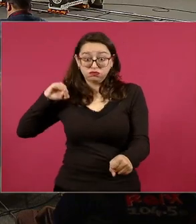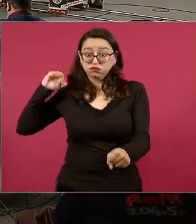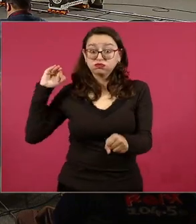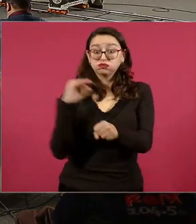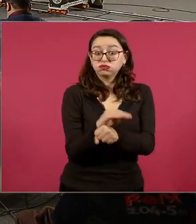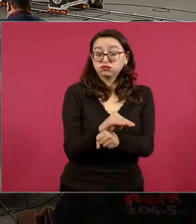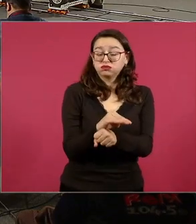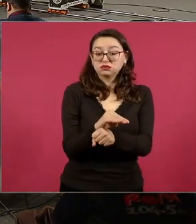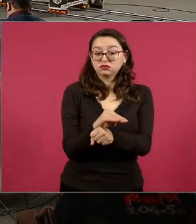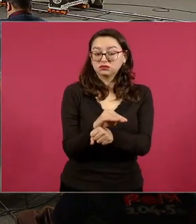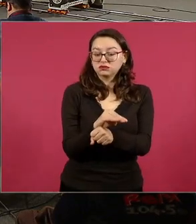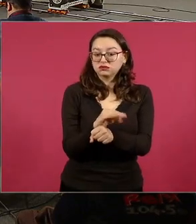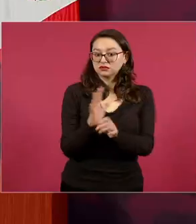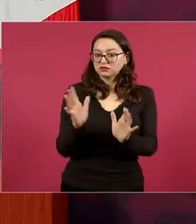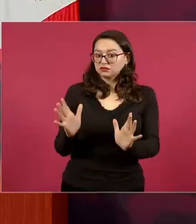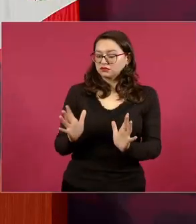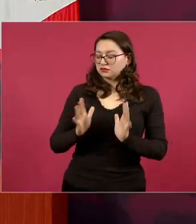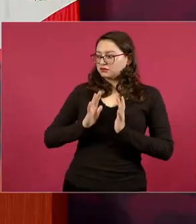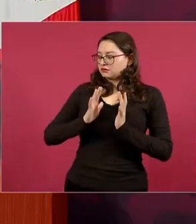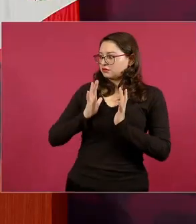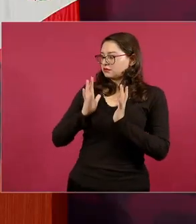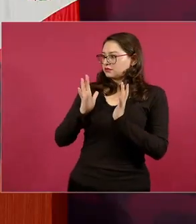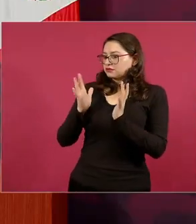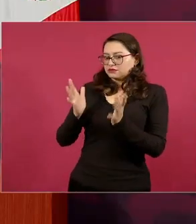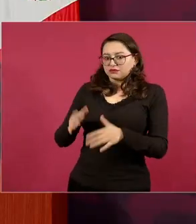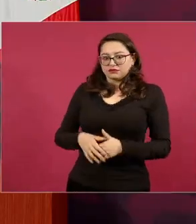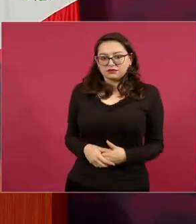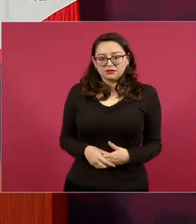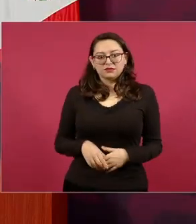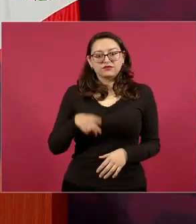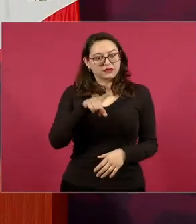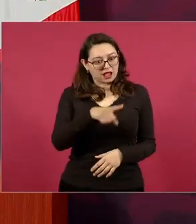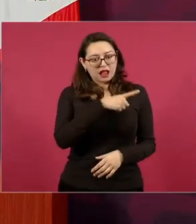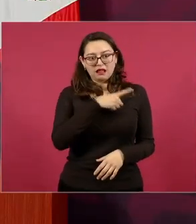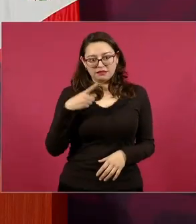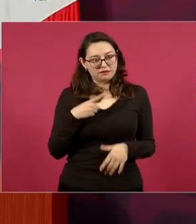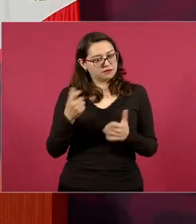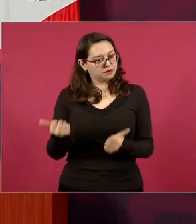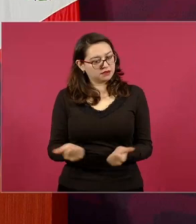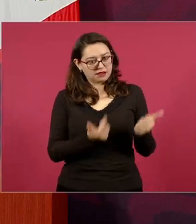le ofrece el amparo para que no sea extraditado